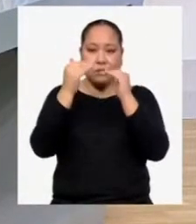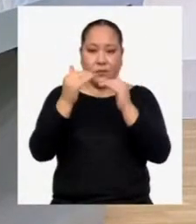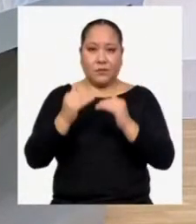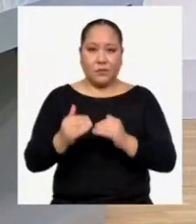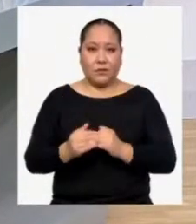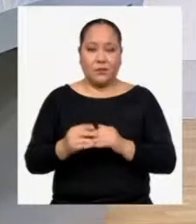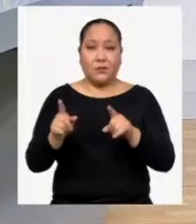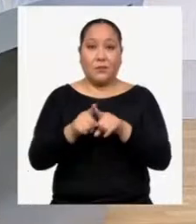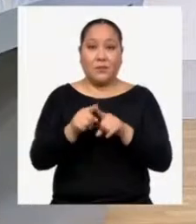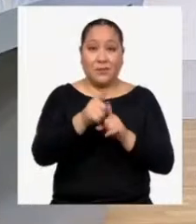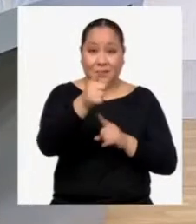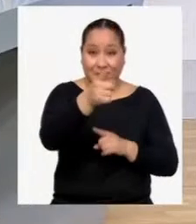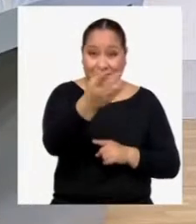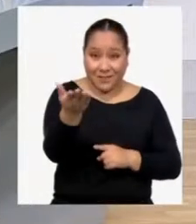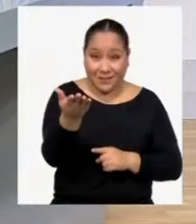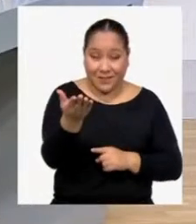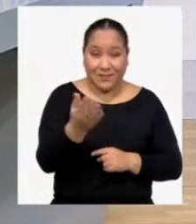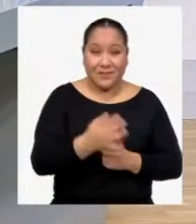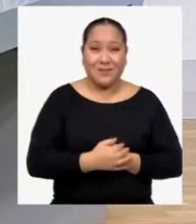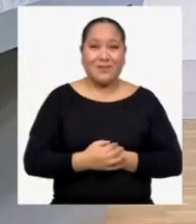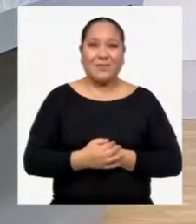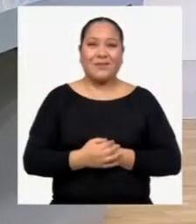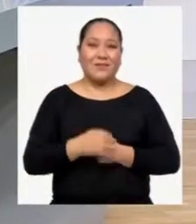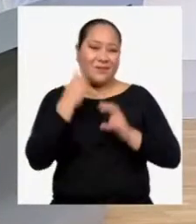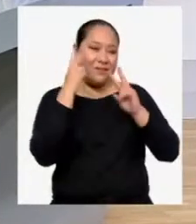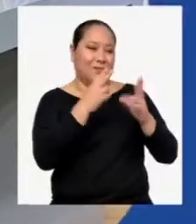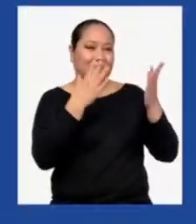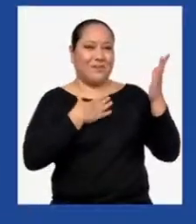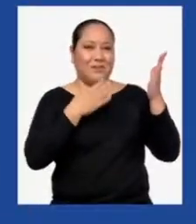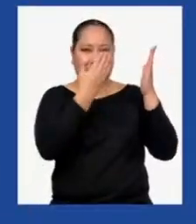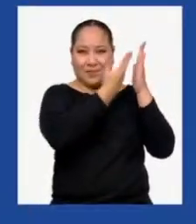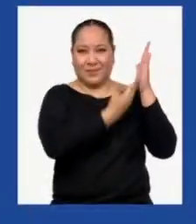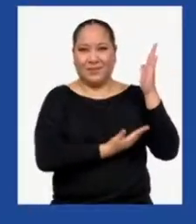¿También lo hicieron ustedes en casa? ¡Miren el mío!